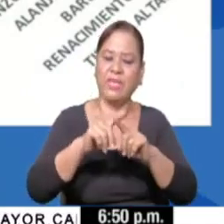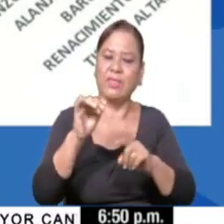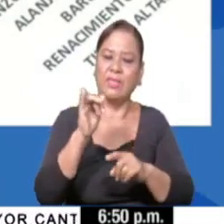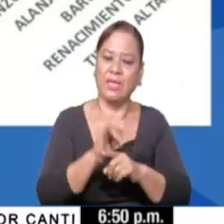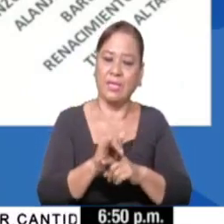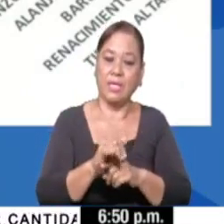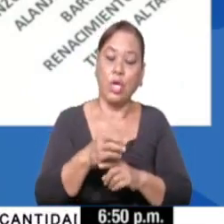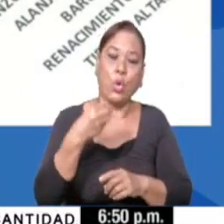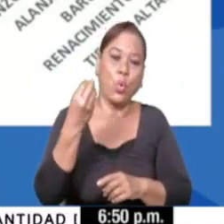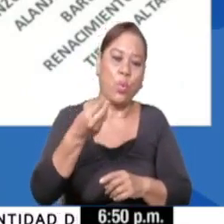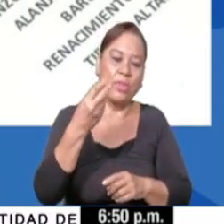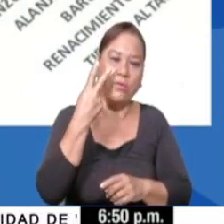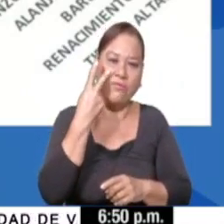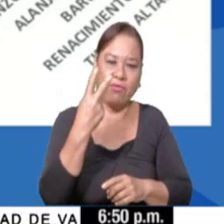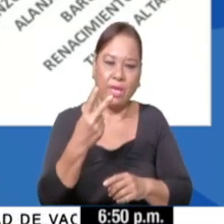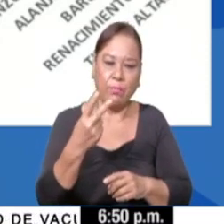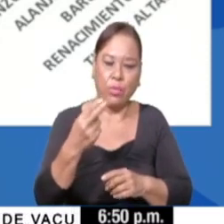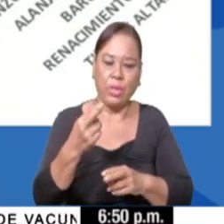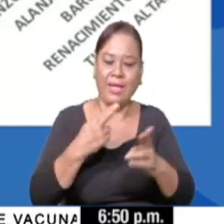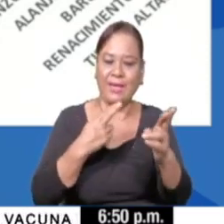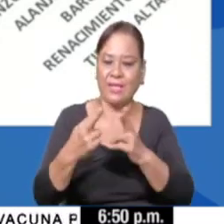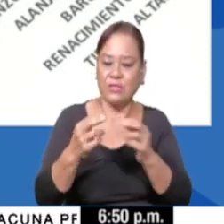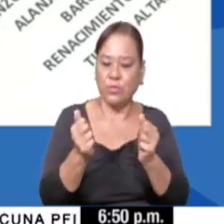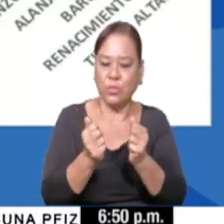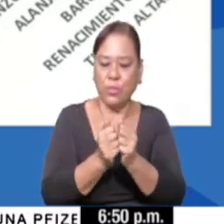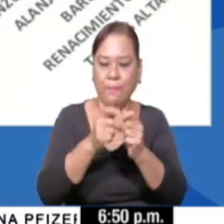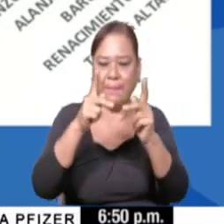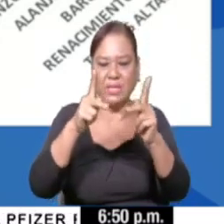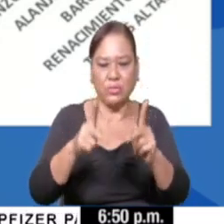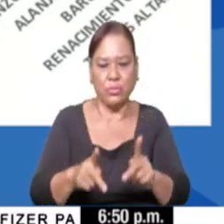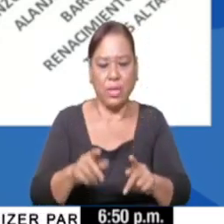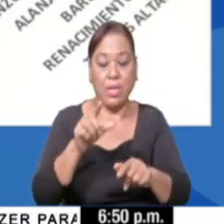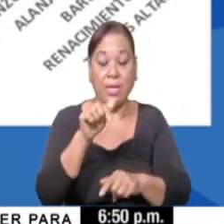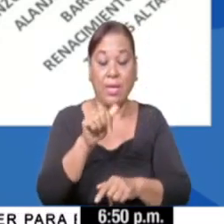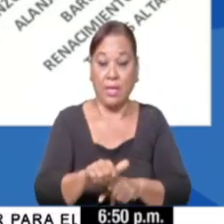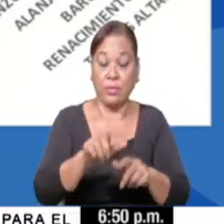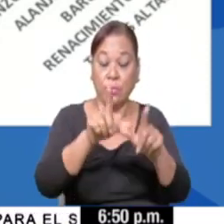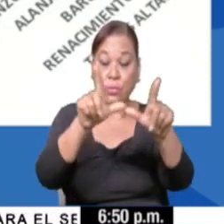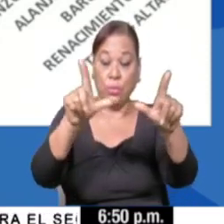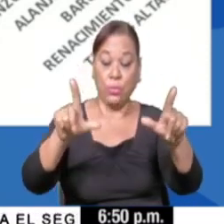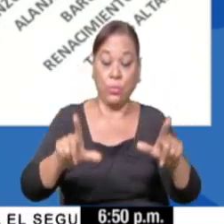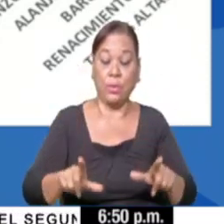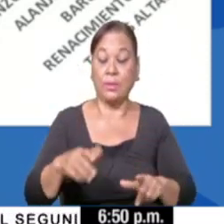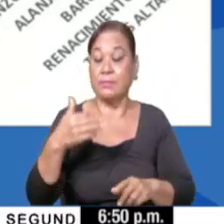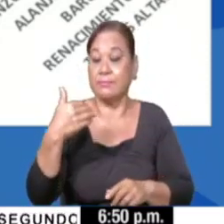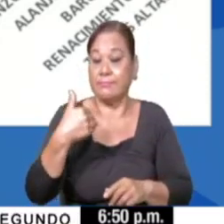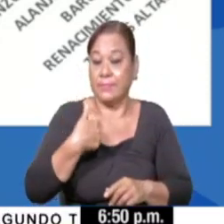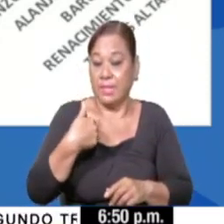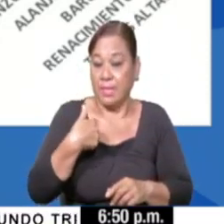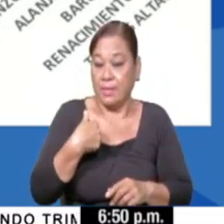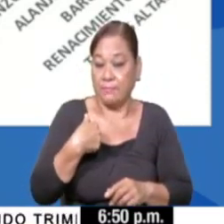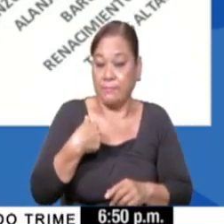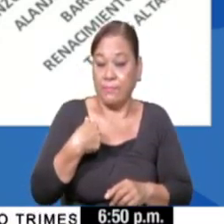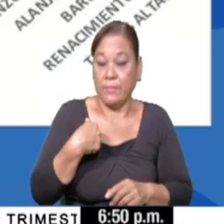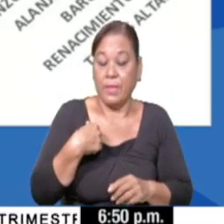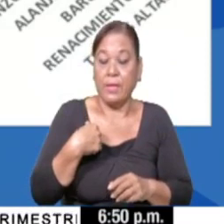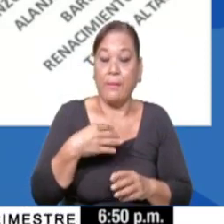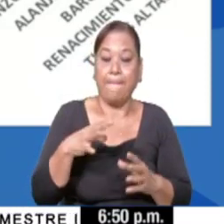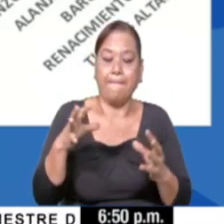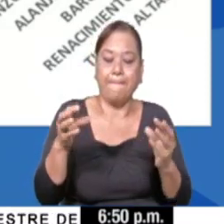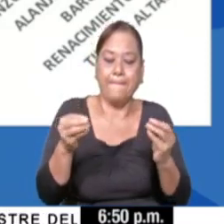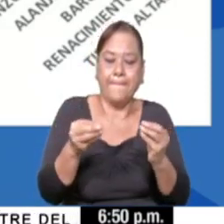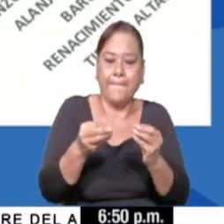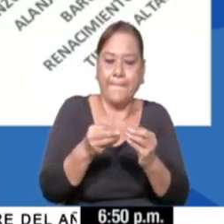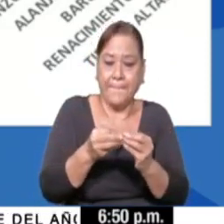hacemos la relación con la población, vemos que son los corregimientos que mantienen, o los distritos, perdón, que mantienen